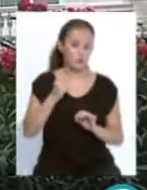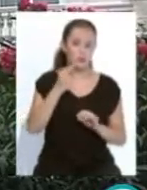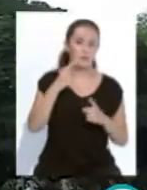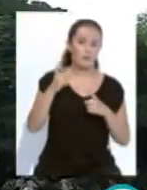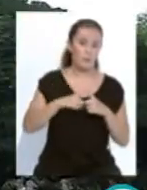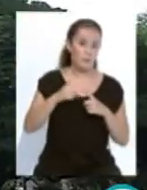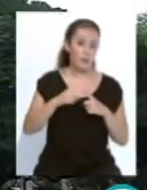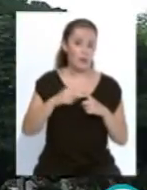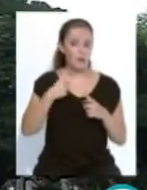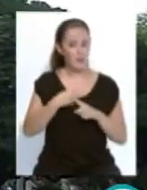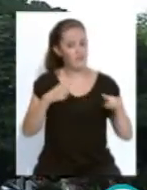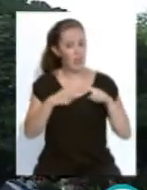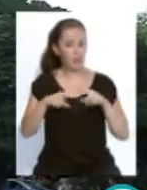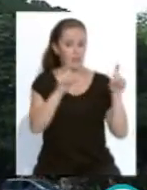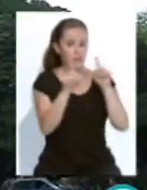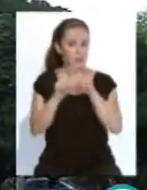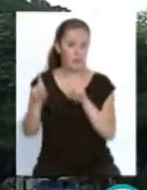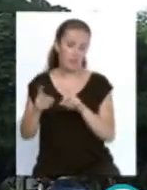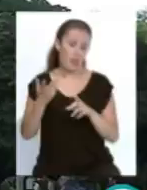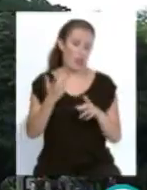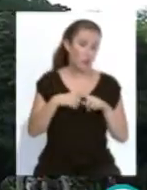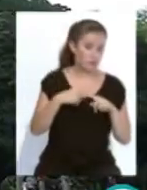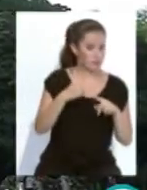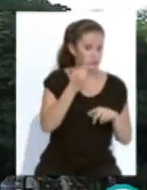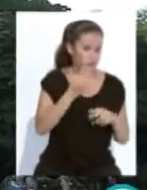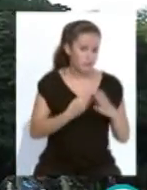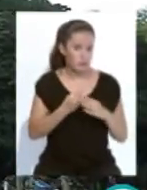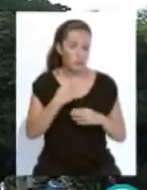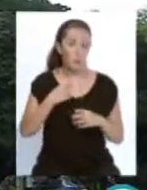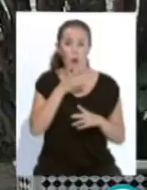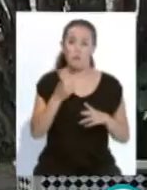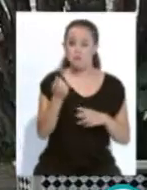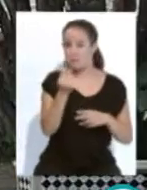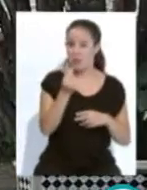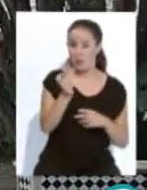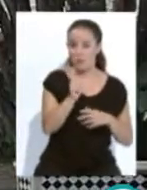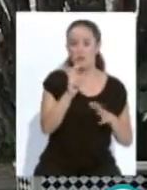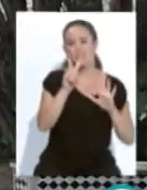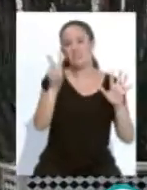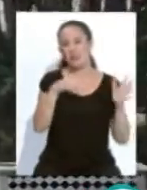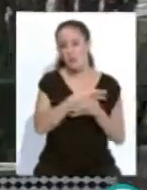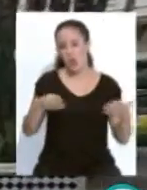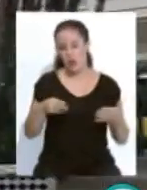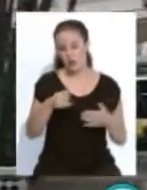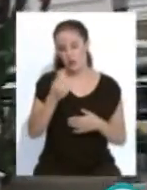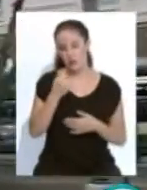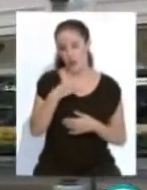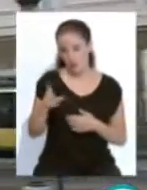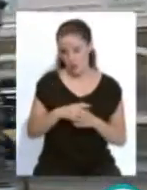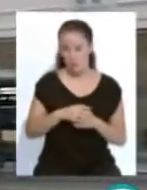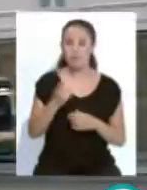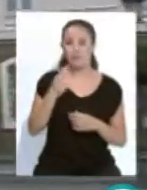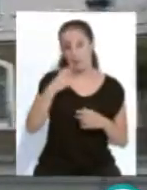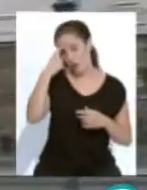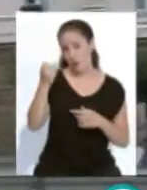facturas a sus diferentes proveedores de bienes y servicios por un importe cercano a los 7 millones de euros. Solís ha recordado que el